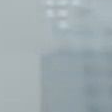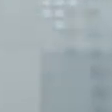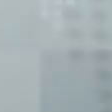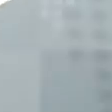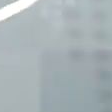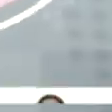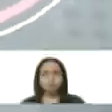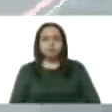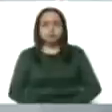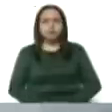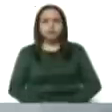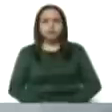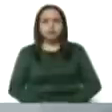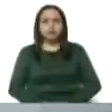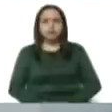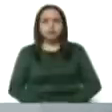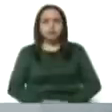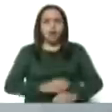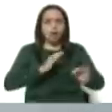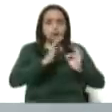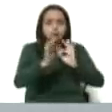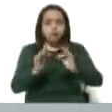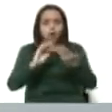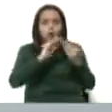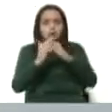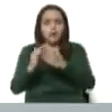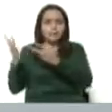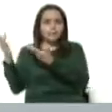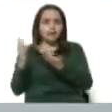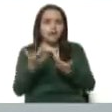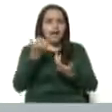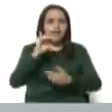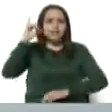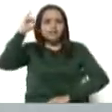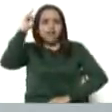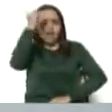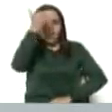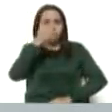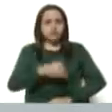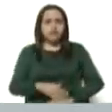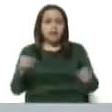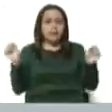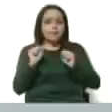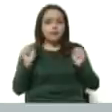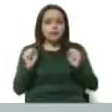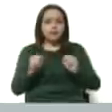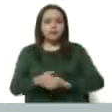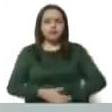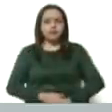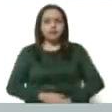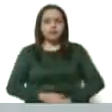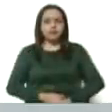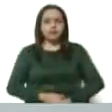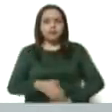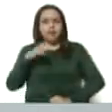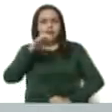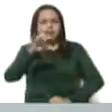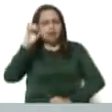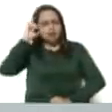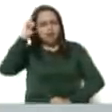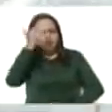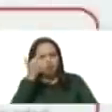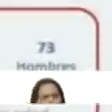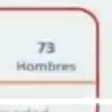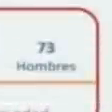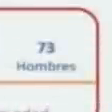que la mayor cantidad de casos provienen de los estados Yaracuy y Mérida, en el caso del estado Yaracuy muy